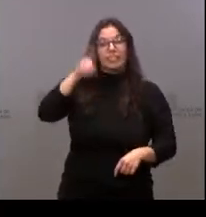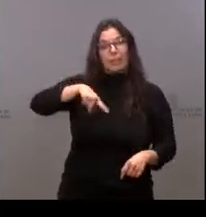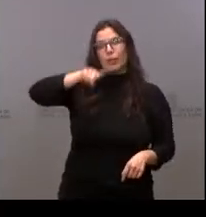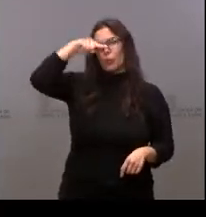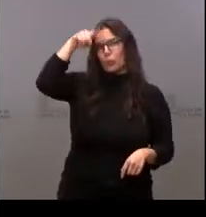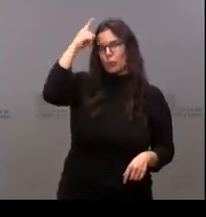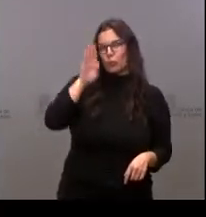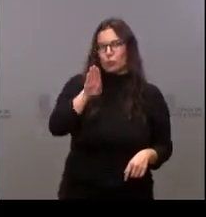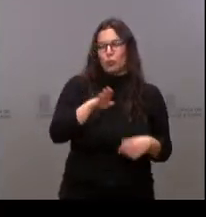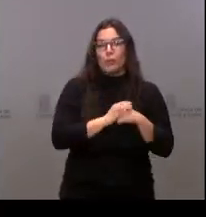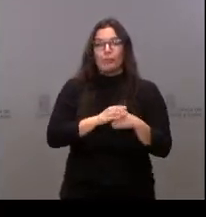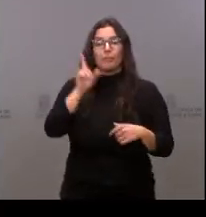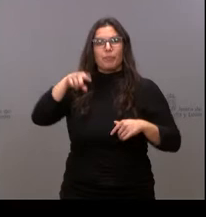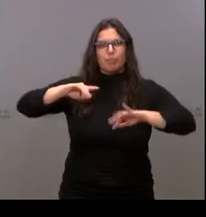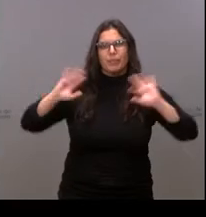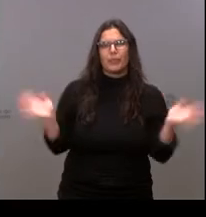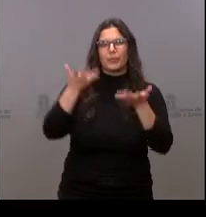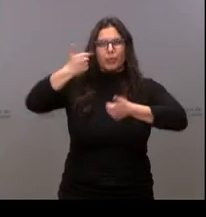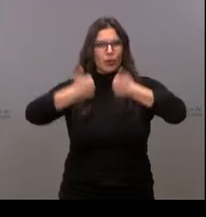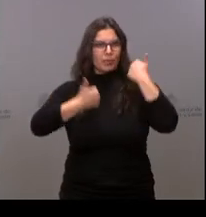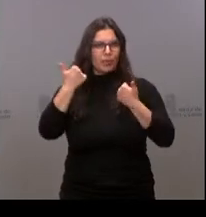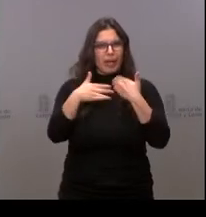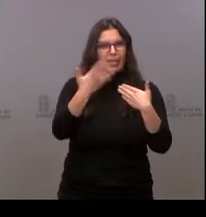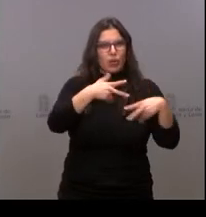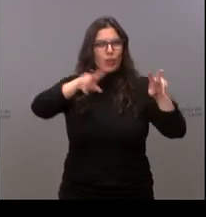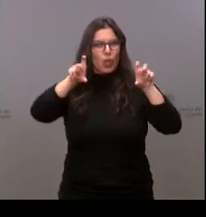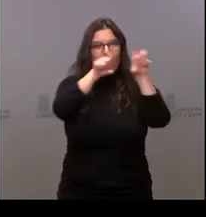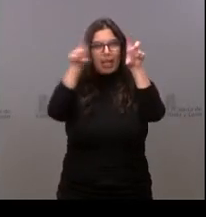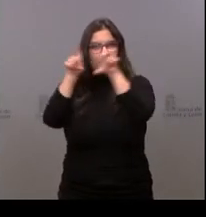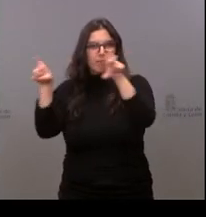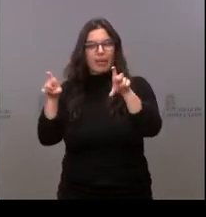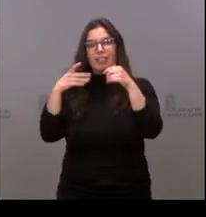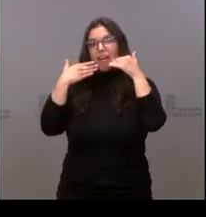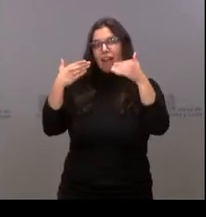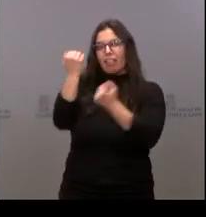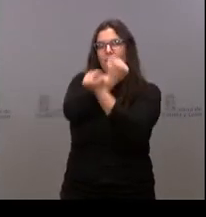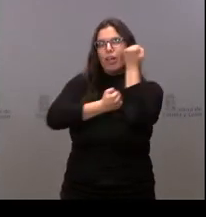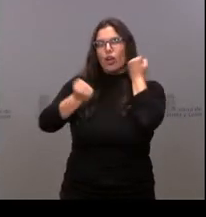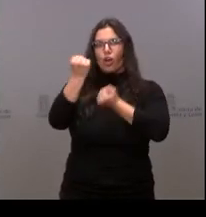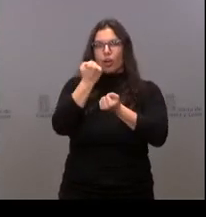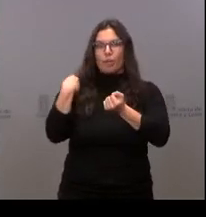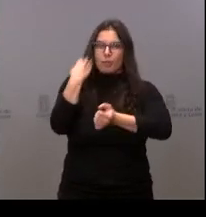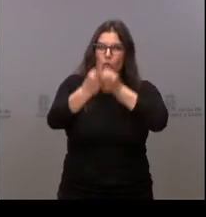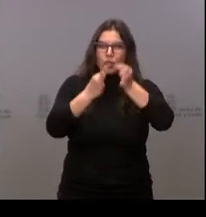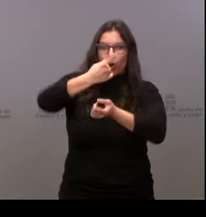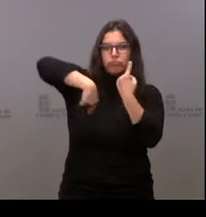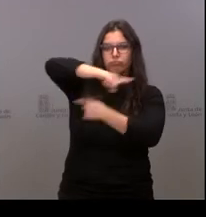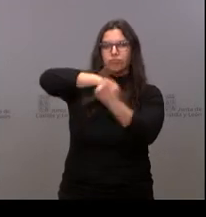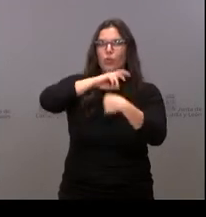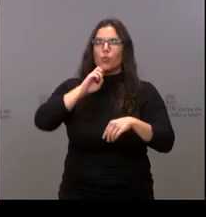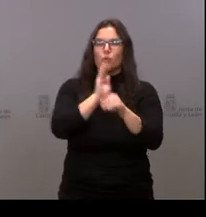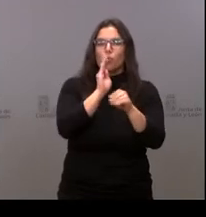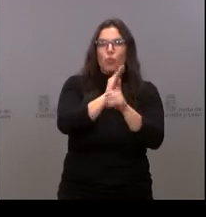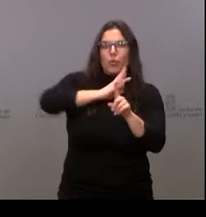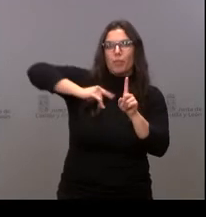Apuesta por impulsar la competitividad innovación empresarial de la mano de una economía circular y sostenible, con polígonos